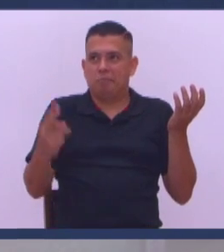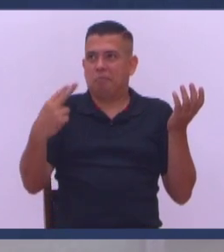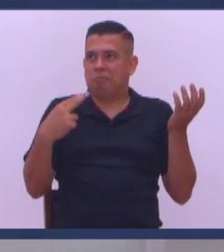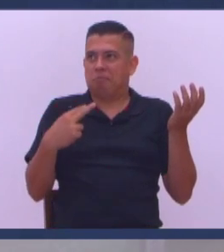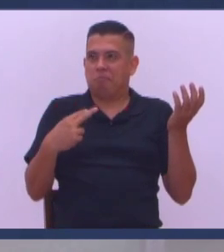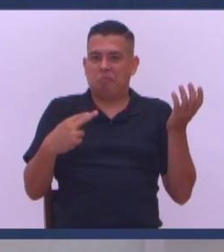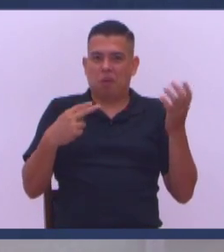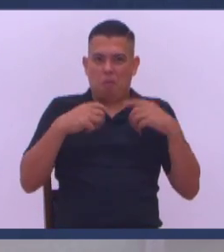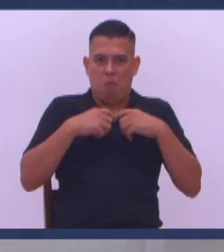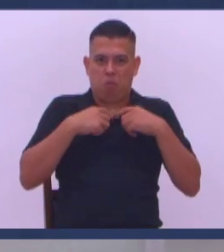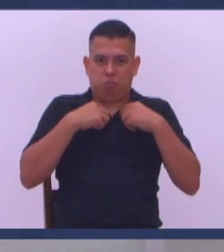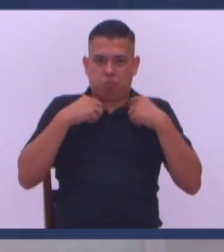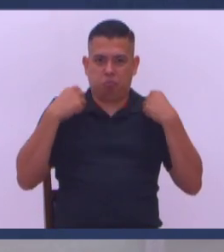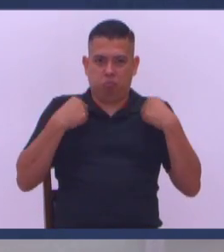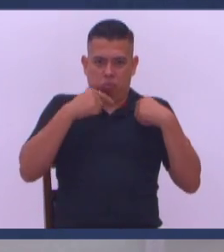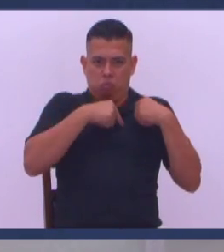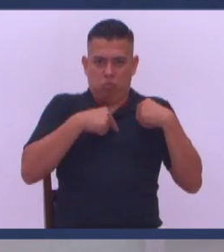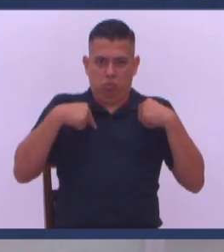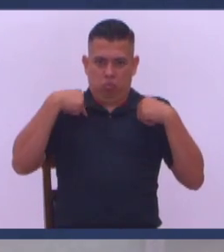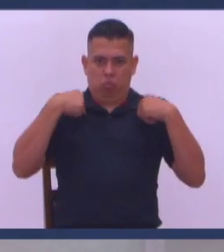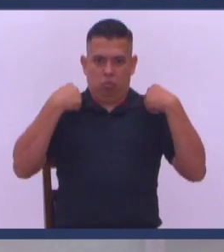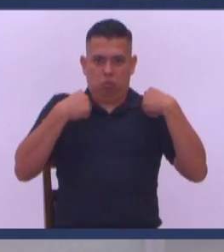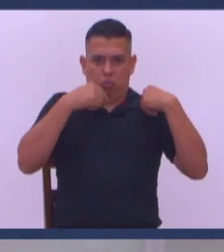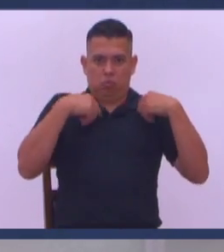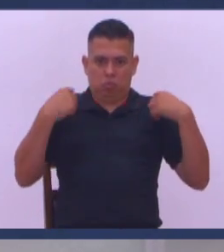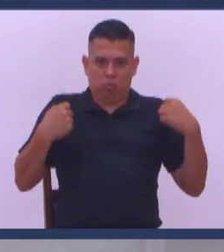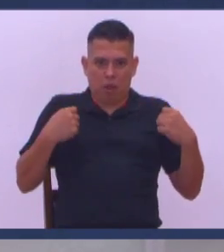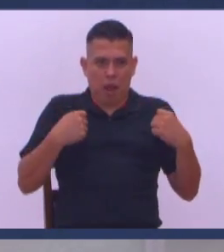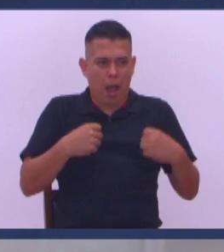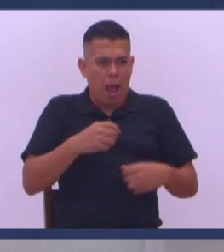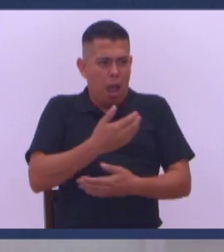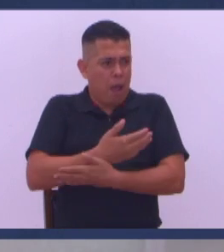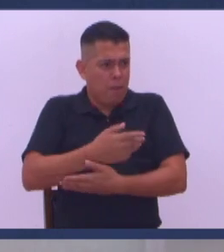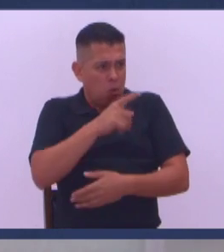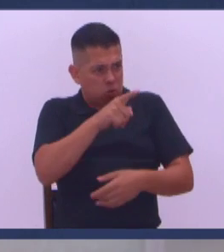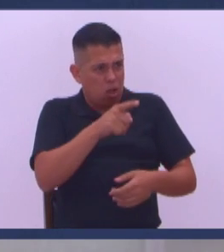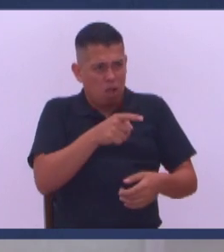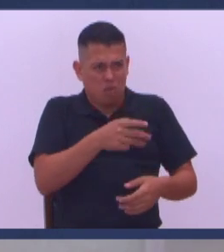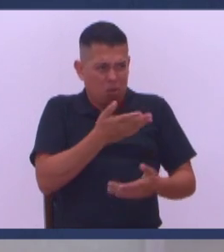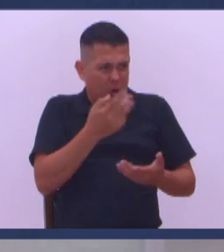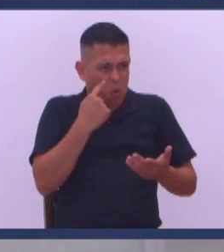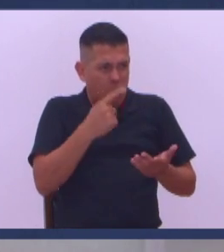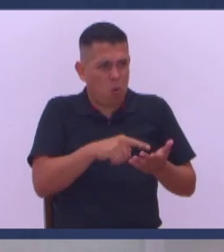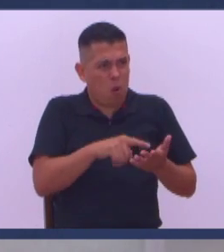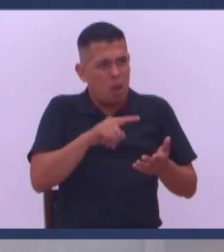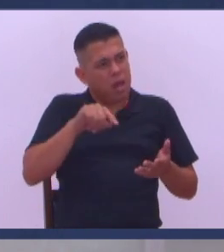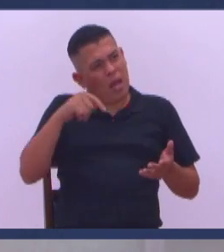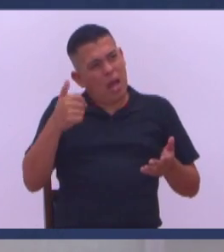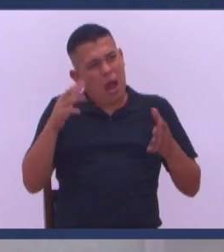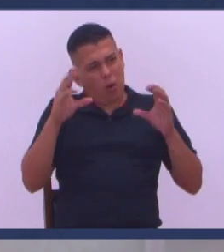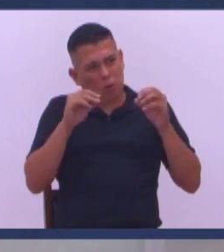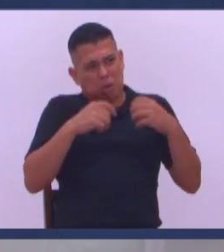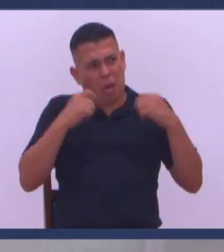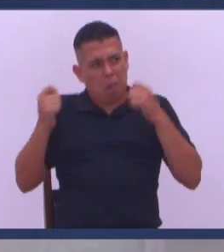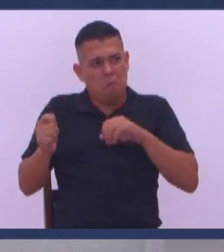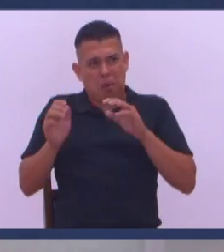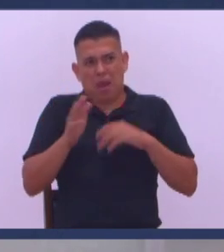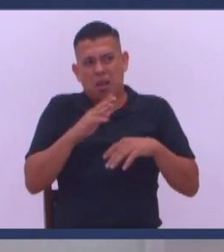la iba a ver ¿Qué me dijo De mis hijos? Papi Si ni se notan Ponete así la camisa Y la noche La tiras a la ropa sucia